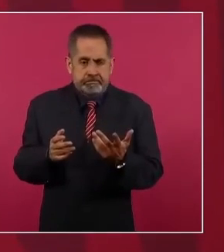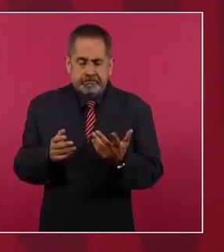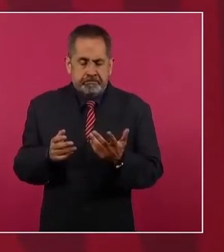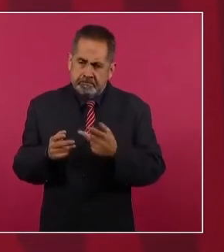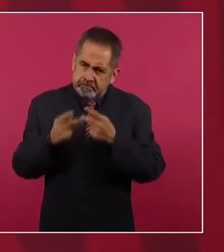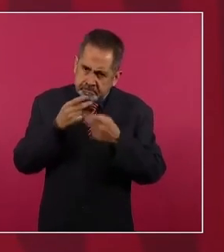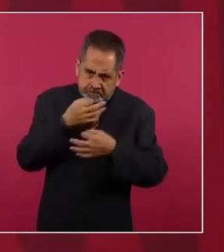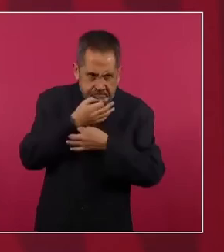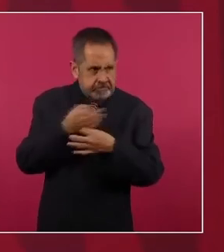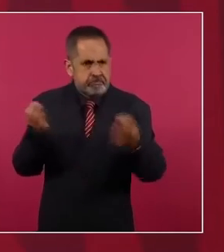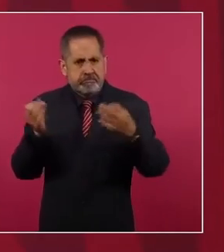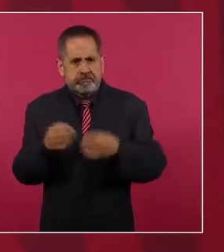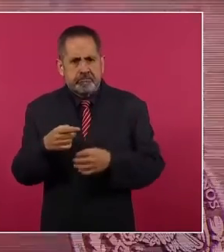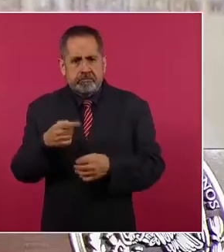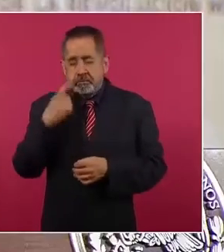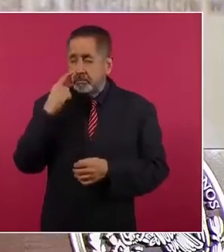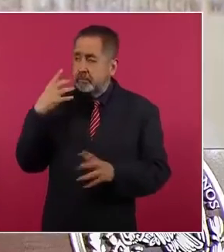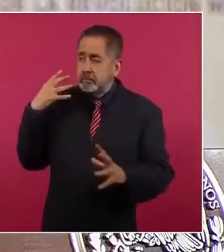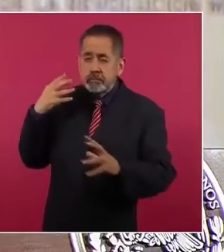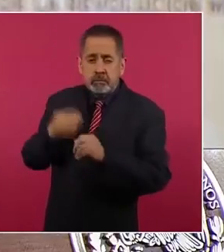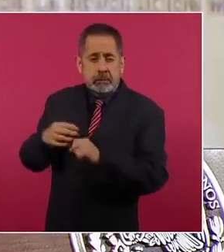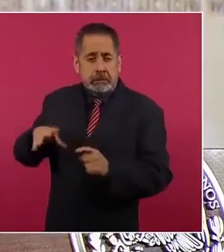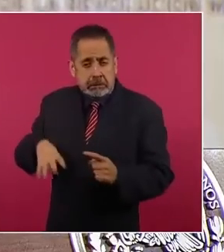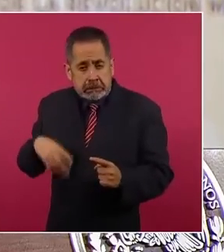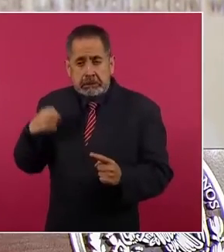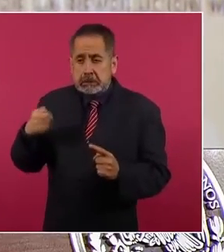todo el esfuerzo que se hace,